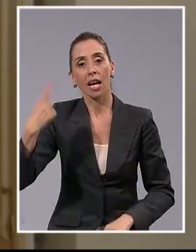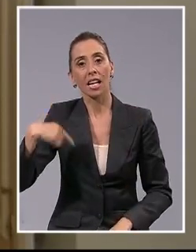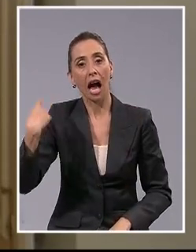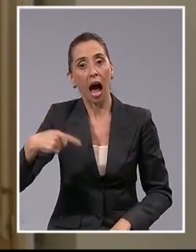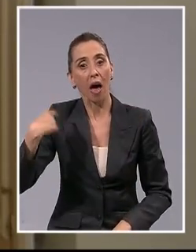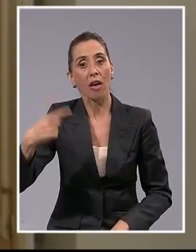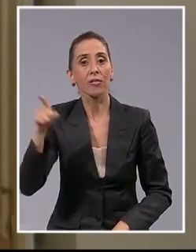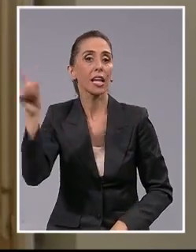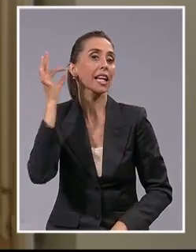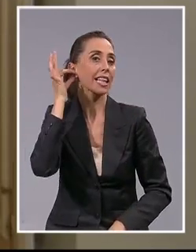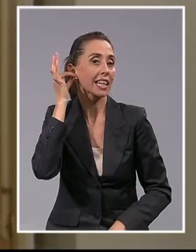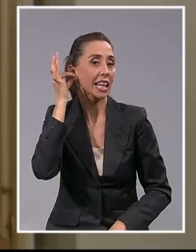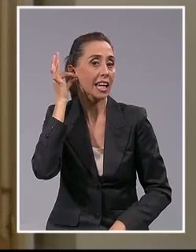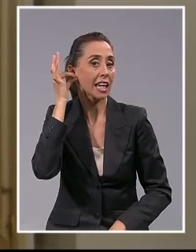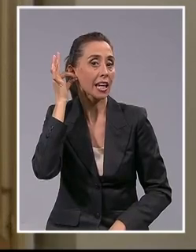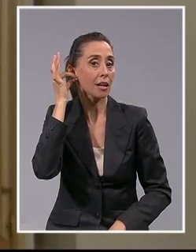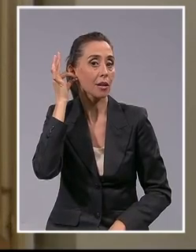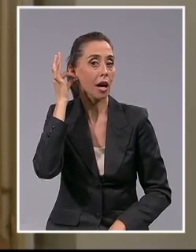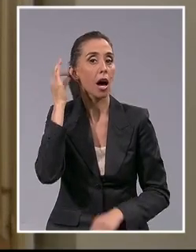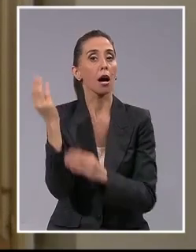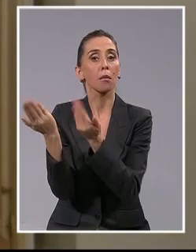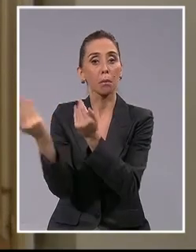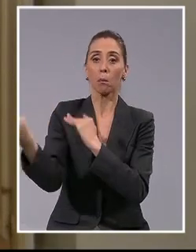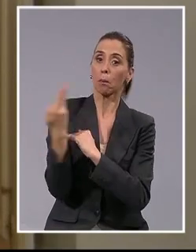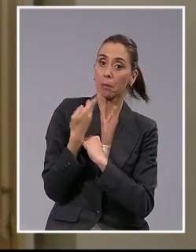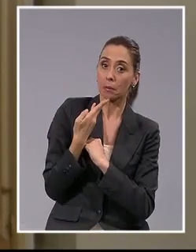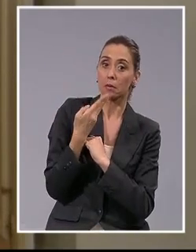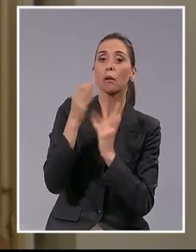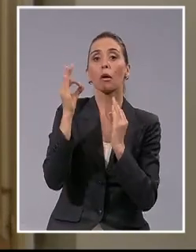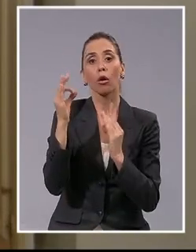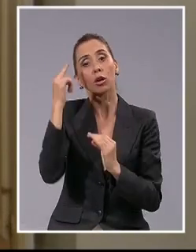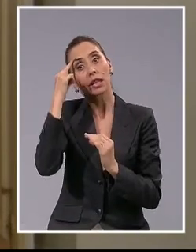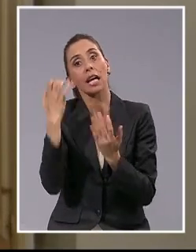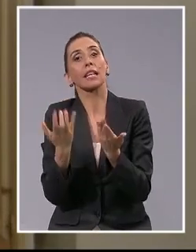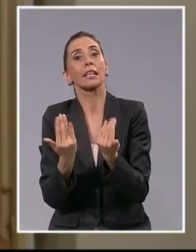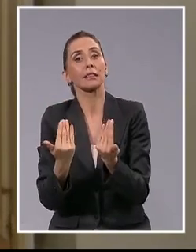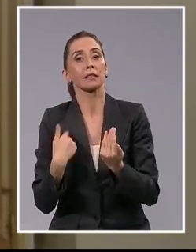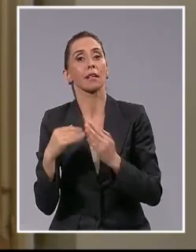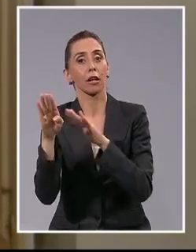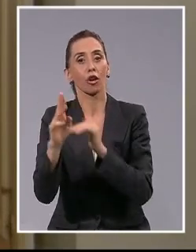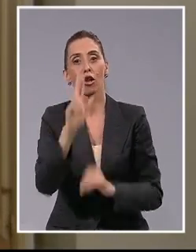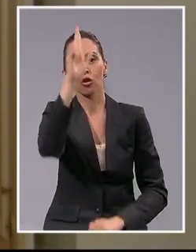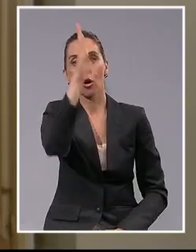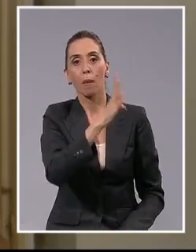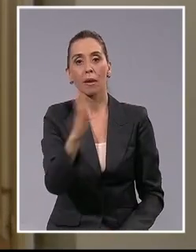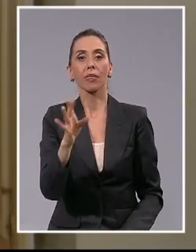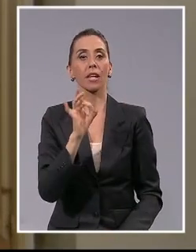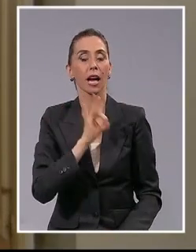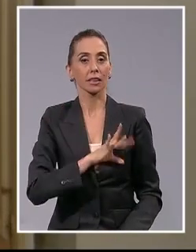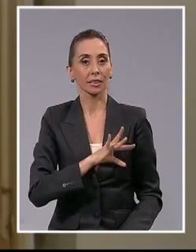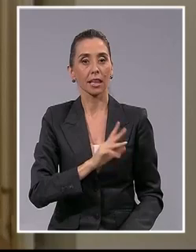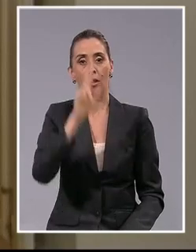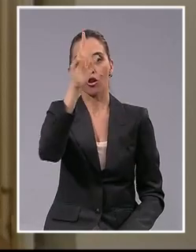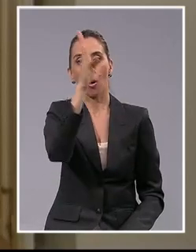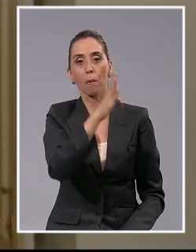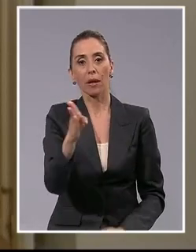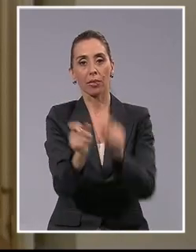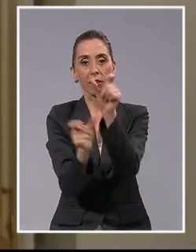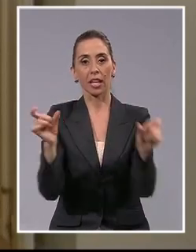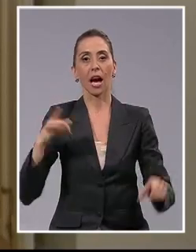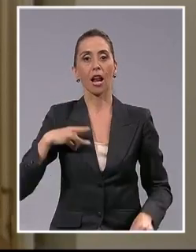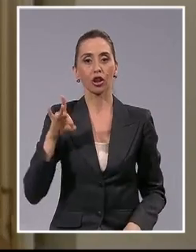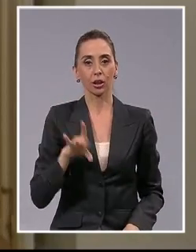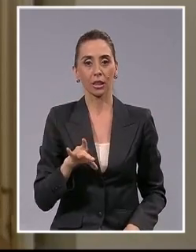que ella así lo requiera o lo estime necesario. Que Dios bendiga a Chile que Dios bendiga a los